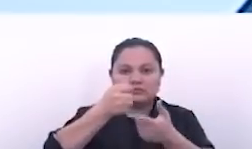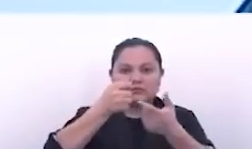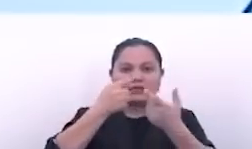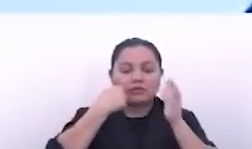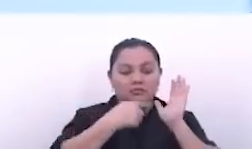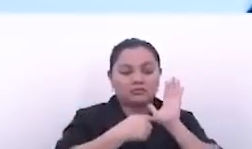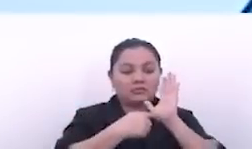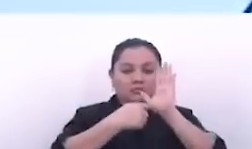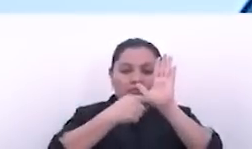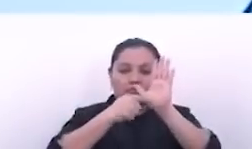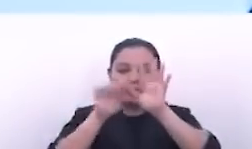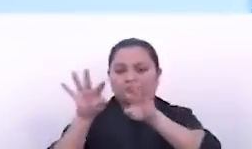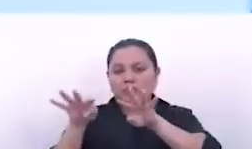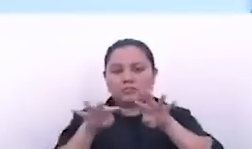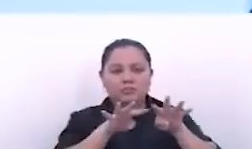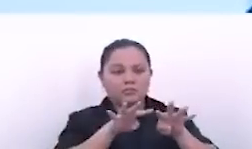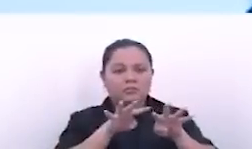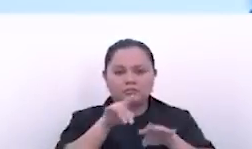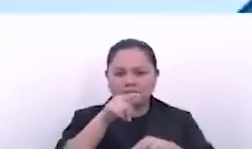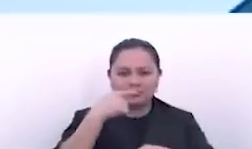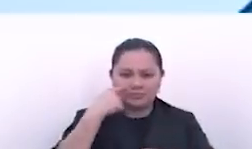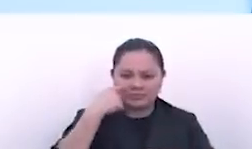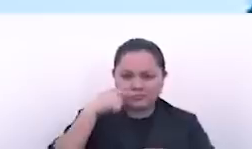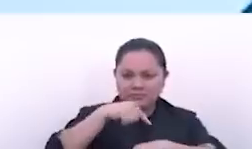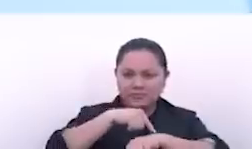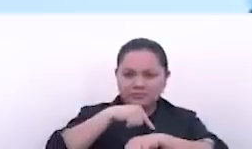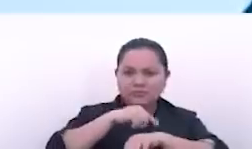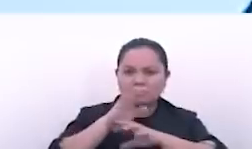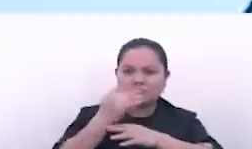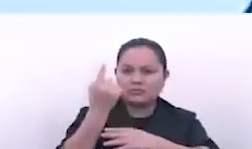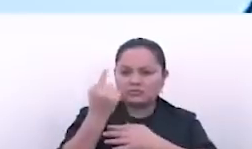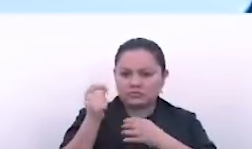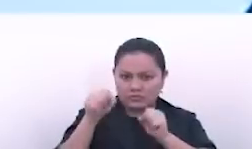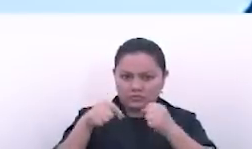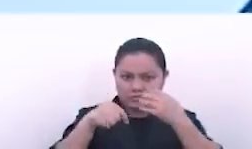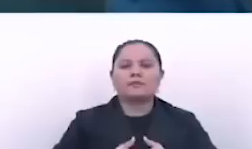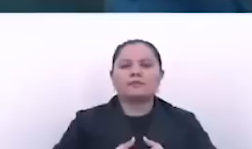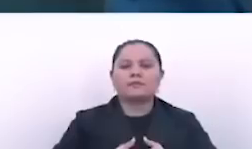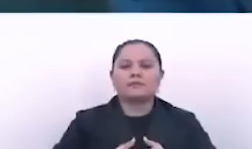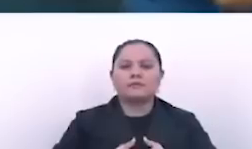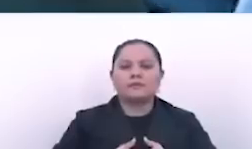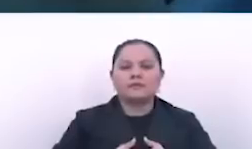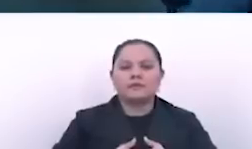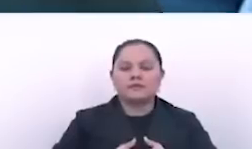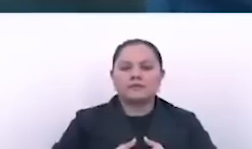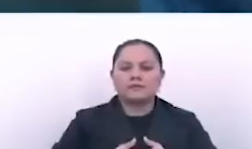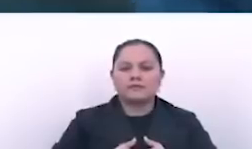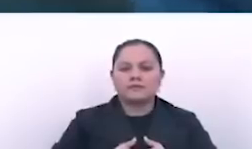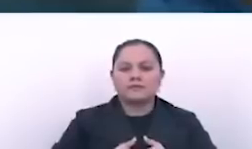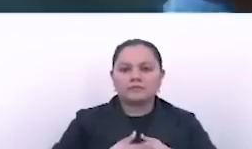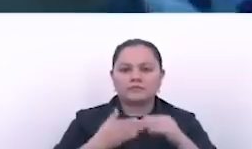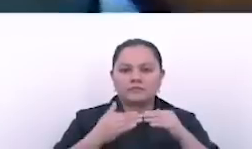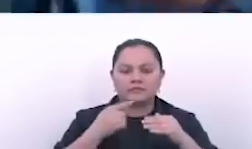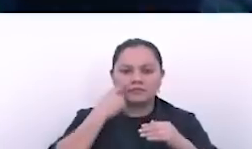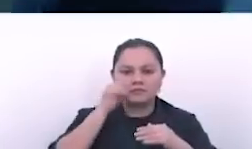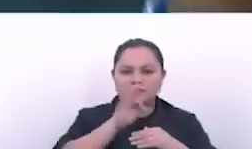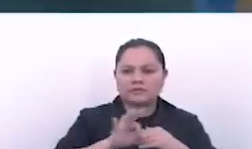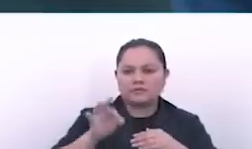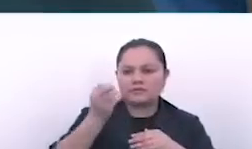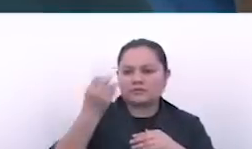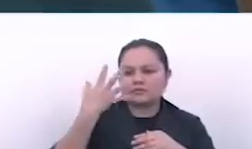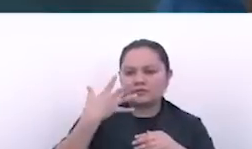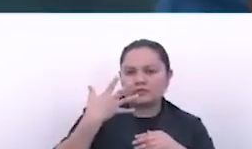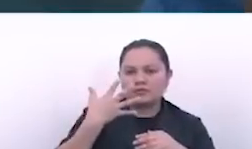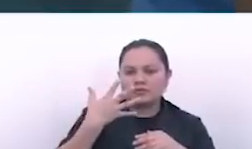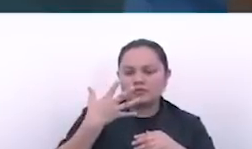se dan cuenta que está pasando la época para que la gente pueda cultivar. La invito a vaya a ver mejor y que no se quede con solo